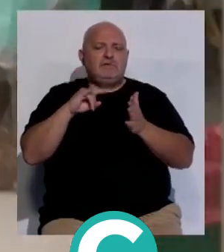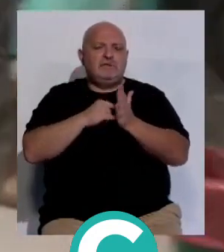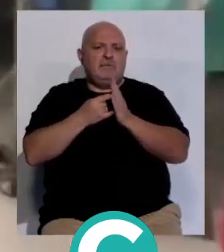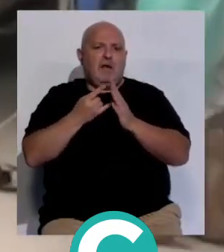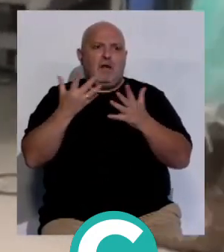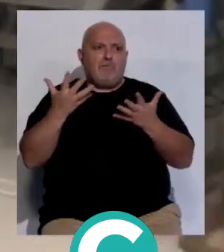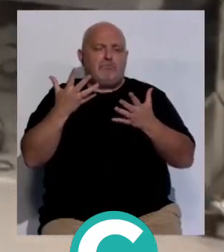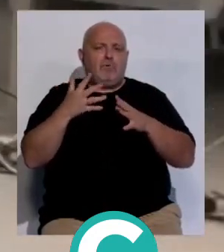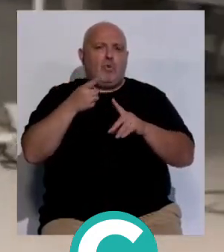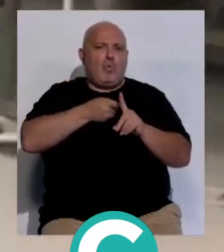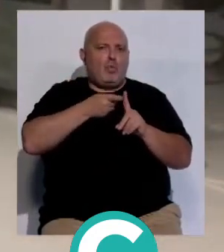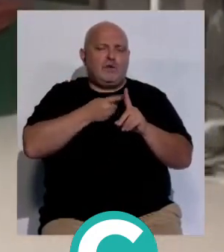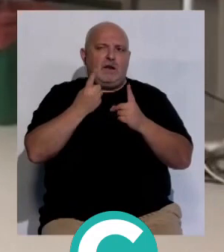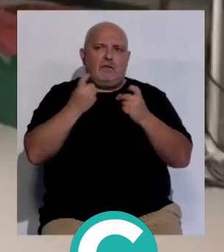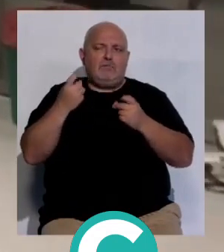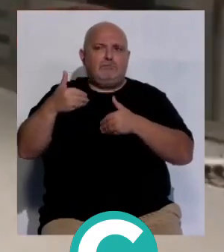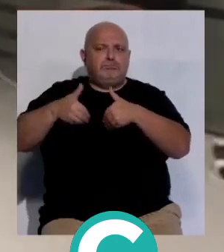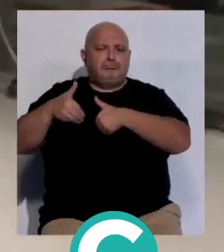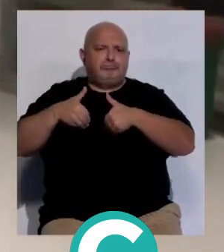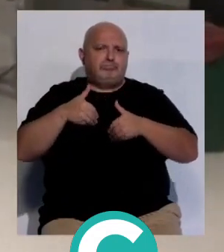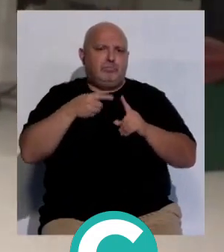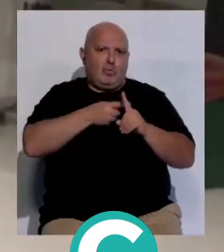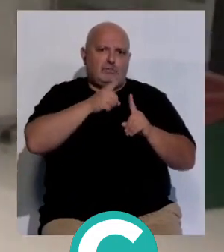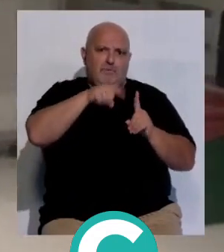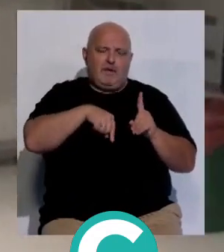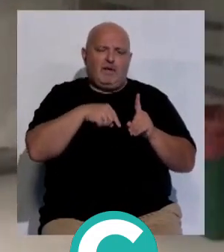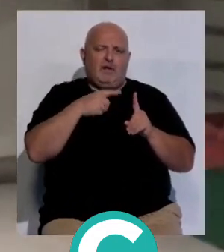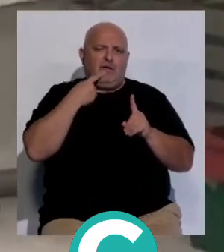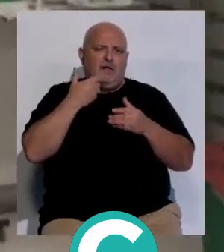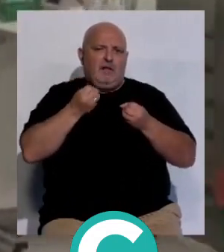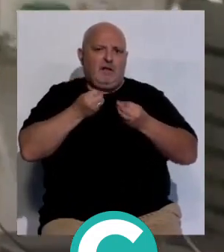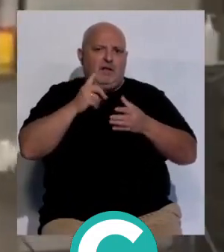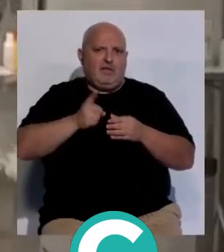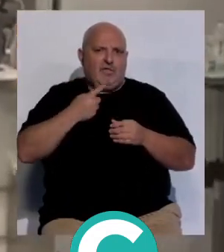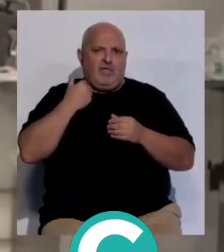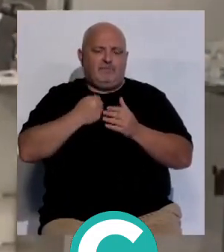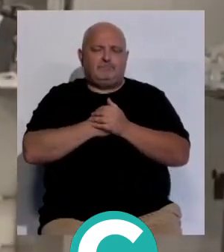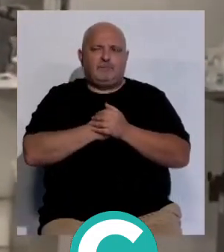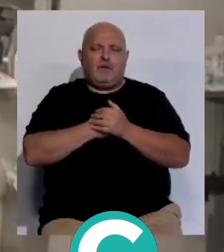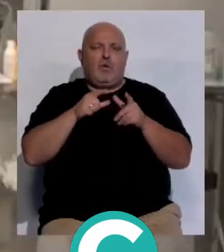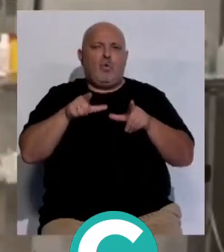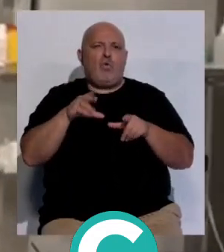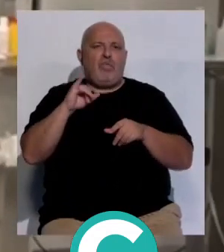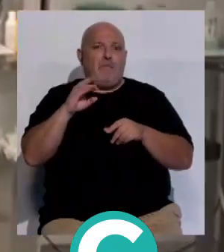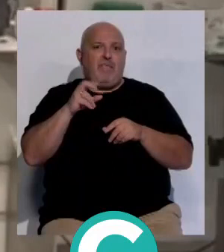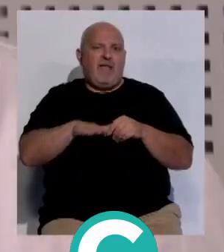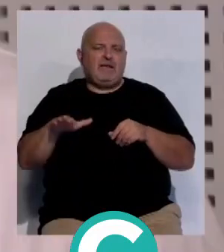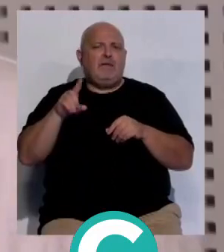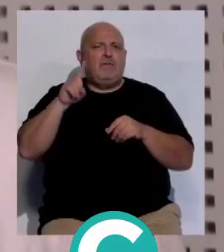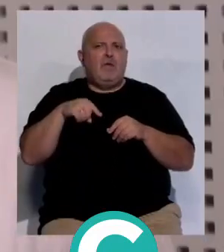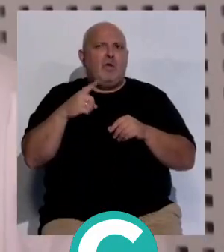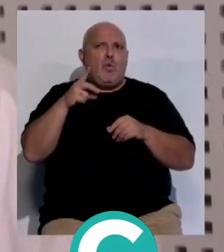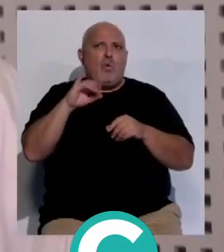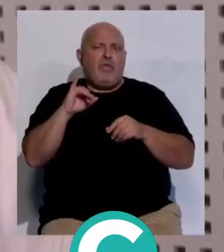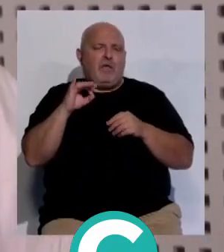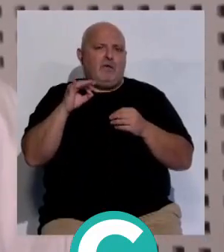sistema asistencial y en las necesidades que puedan surgir según ha detallado el gerente del centro Que es una UCI pediátrica pero que también puede